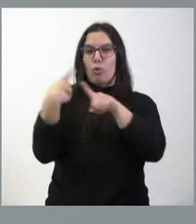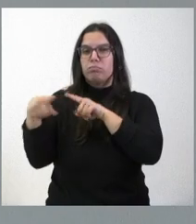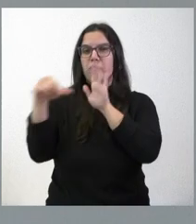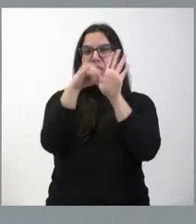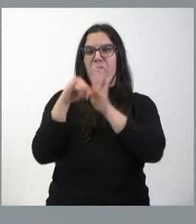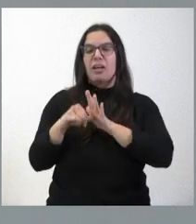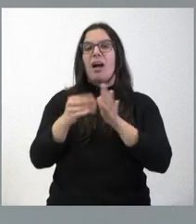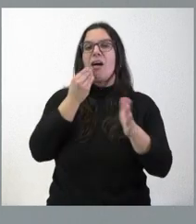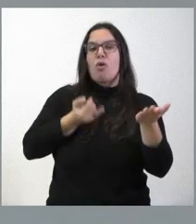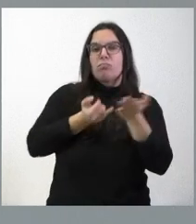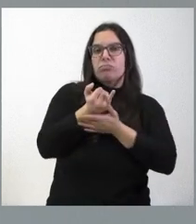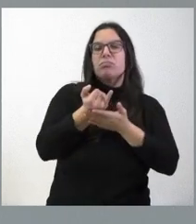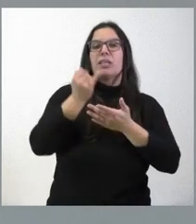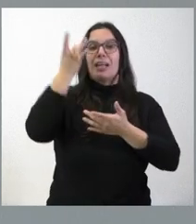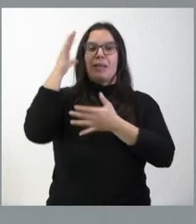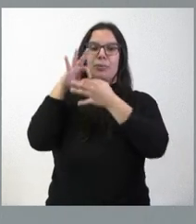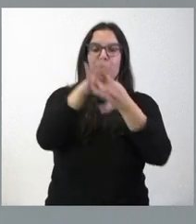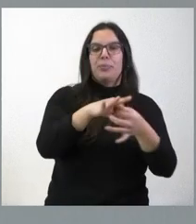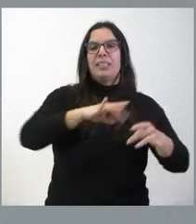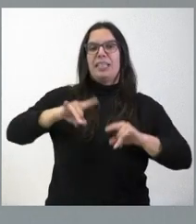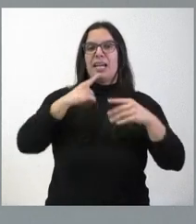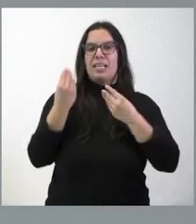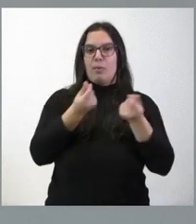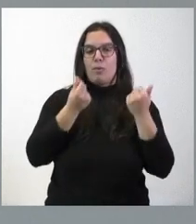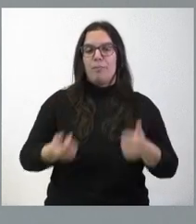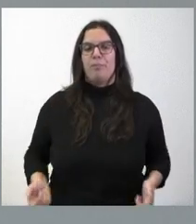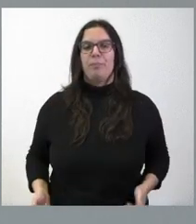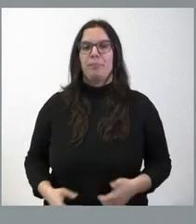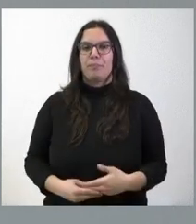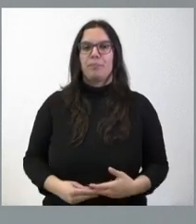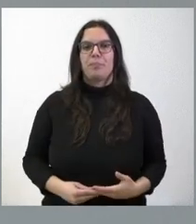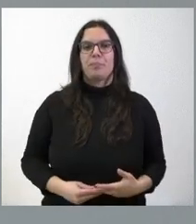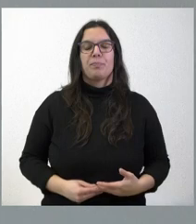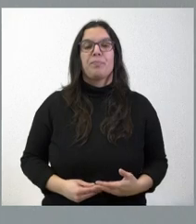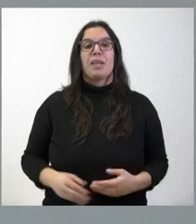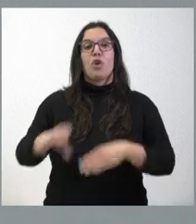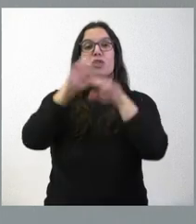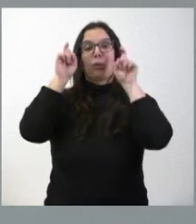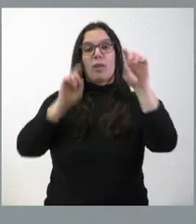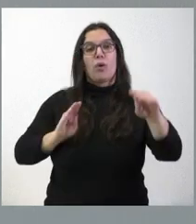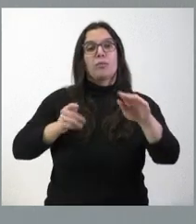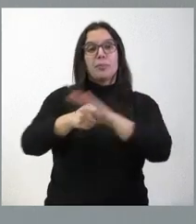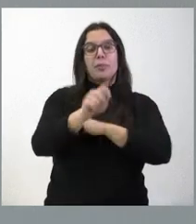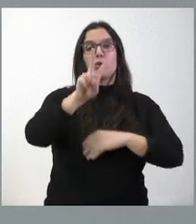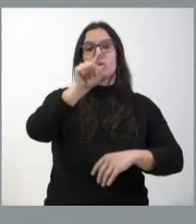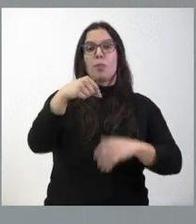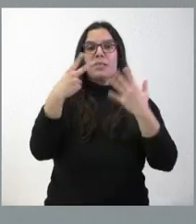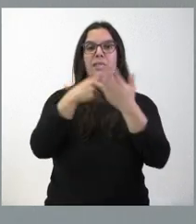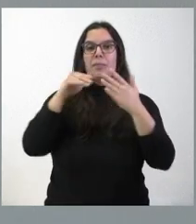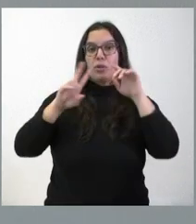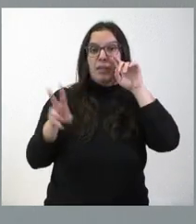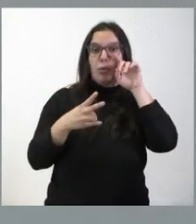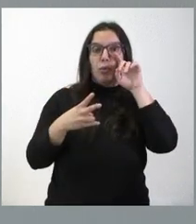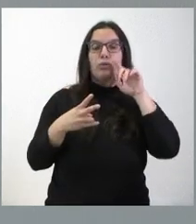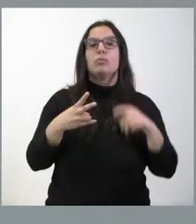en relación con la iniciativa de tierra de sabor. Educación va a invertir 2,7 millones de euros